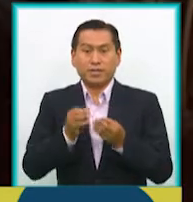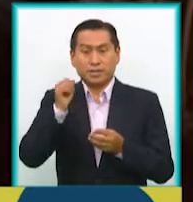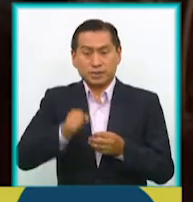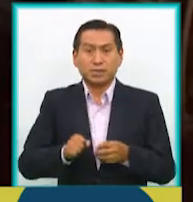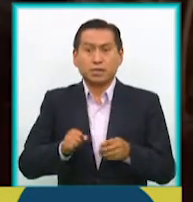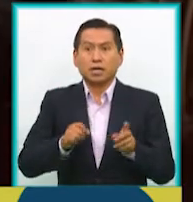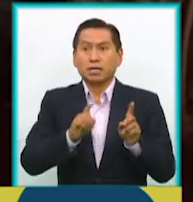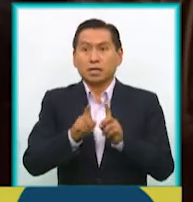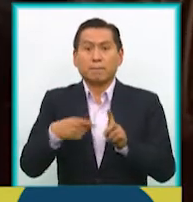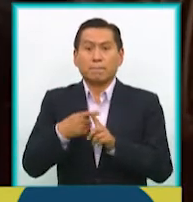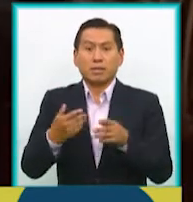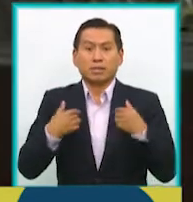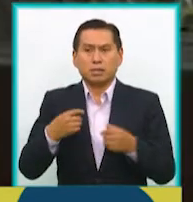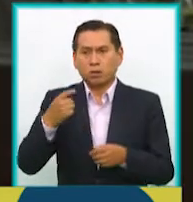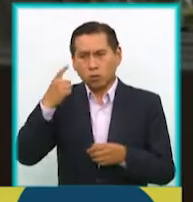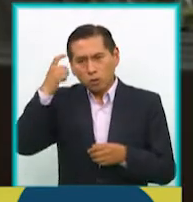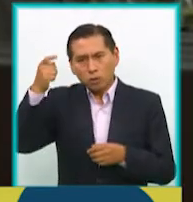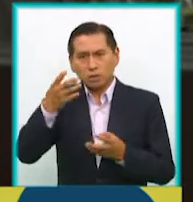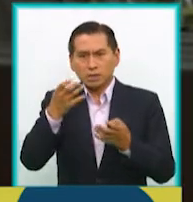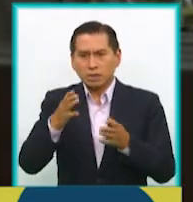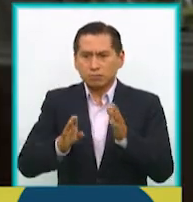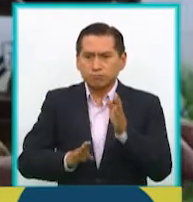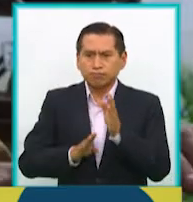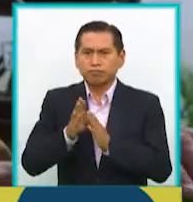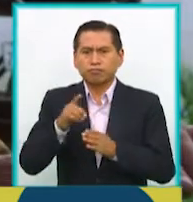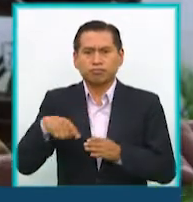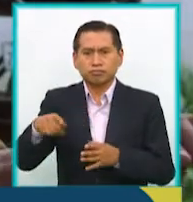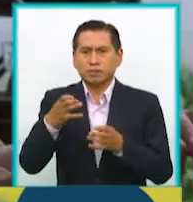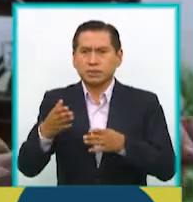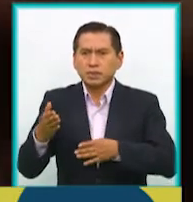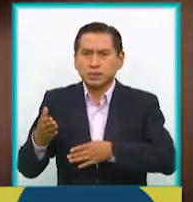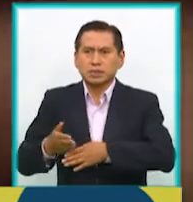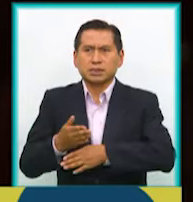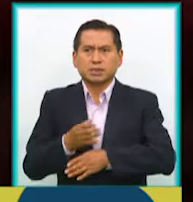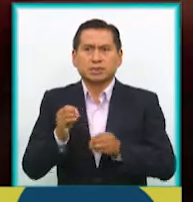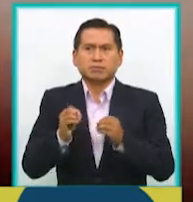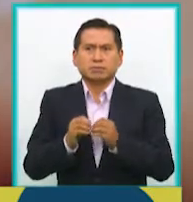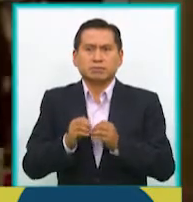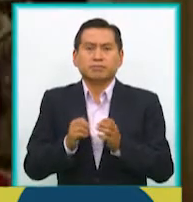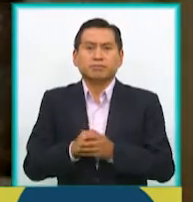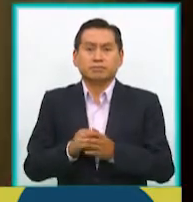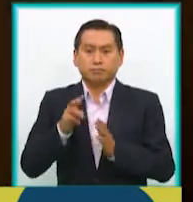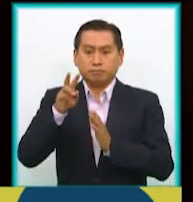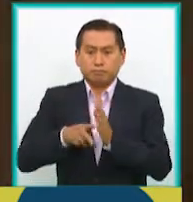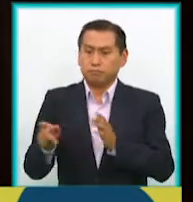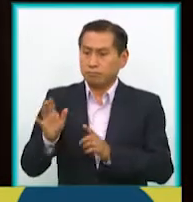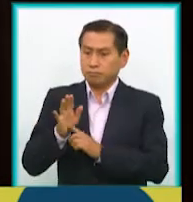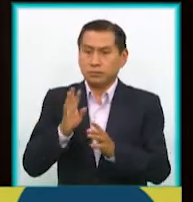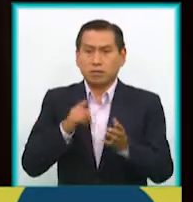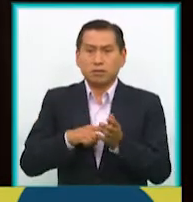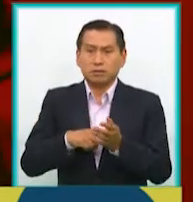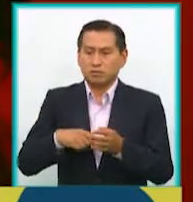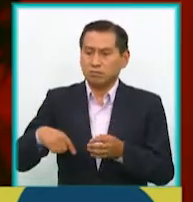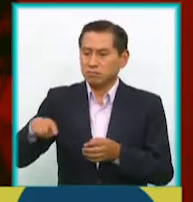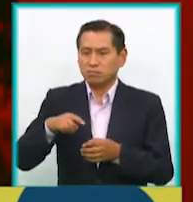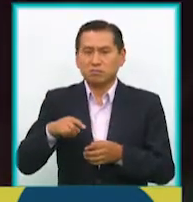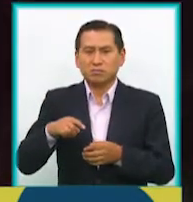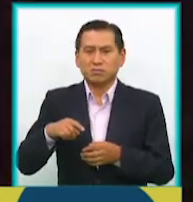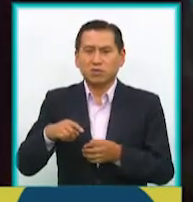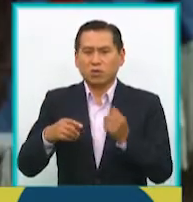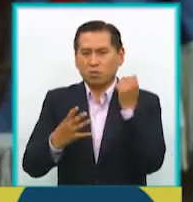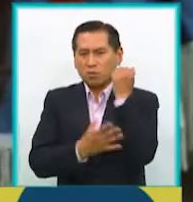el tema de los sueños, de querer surgir, de querer salir, salir de, en la película se lo dice, salir del agujero de alguna forma,